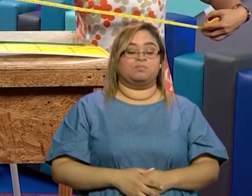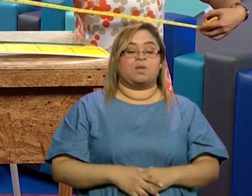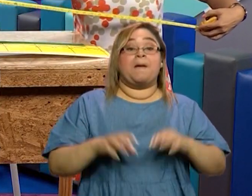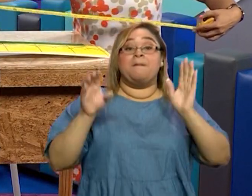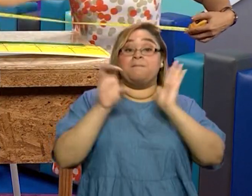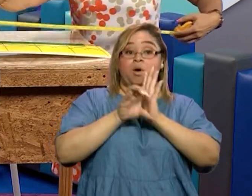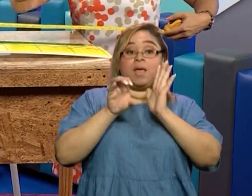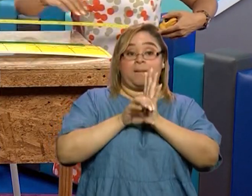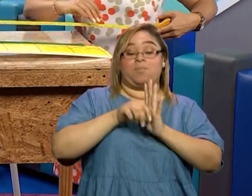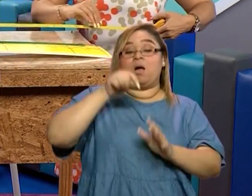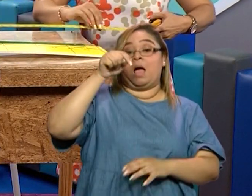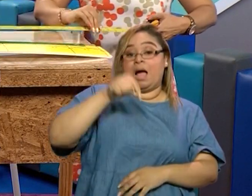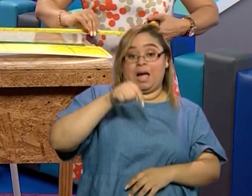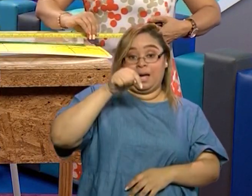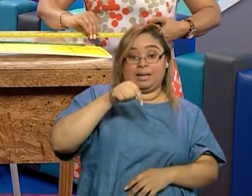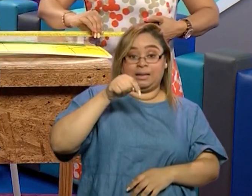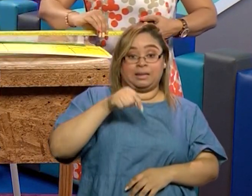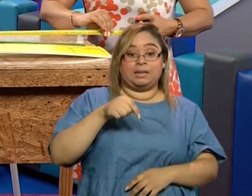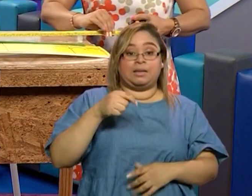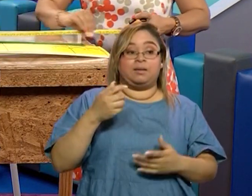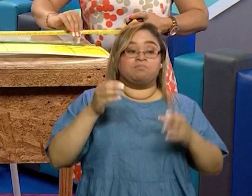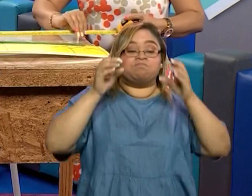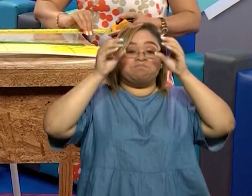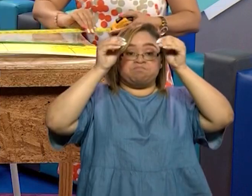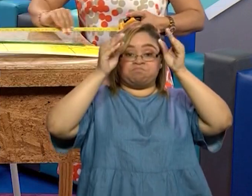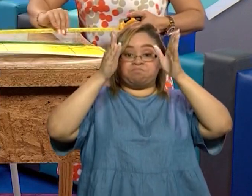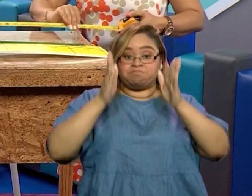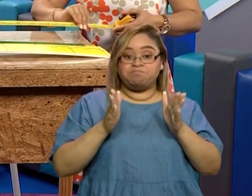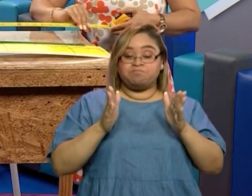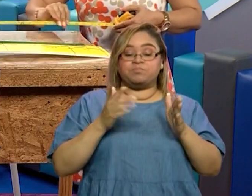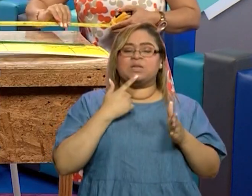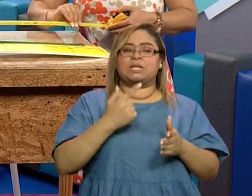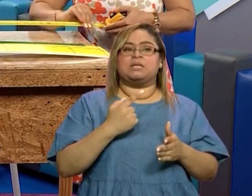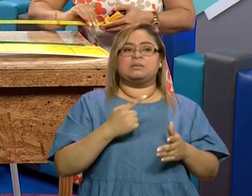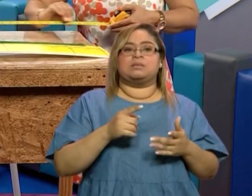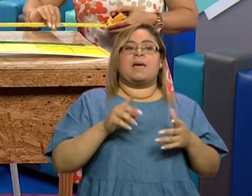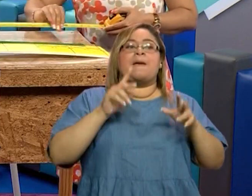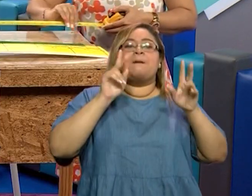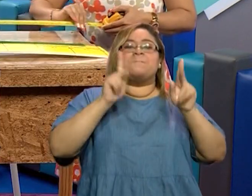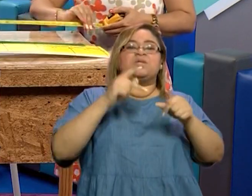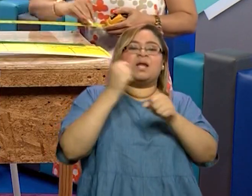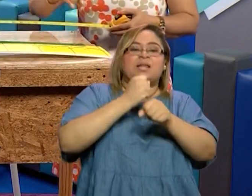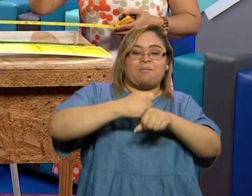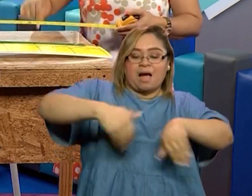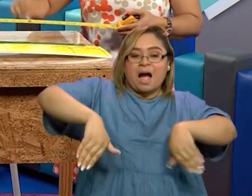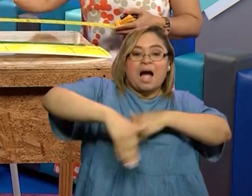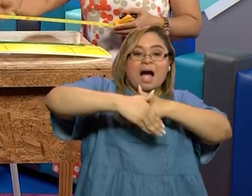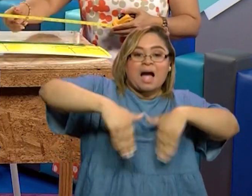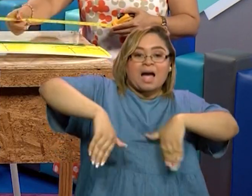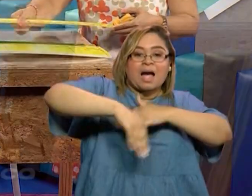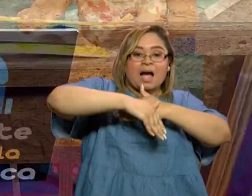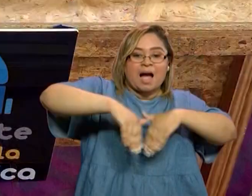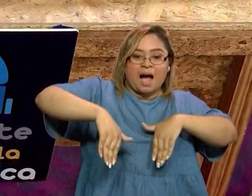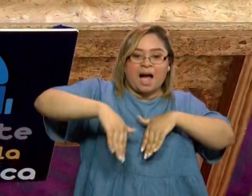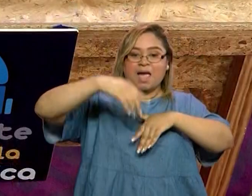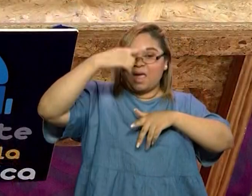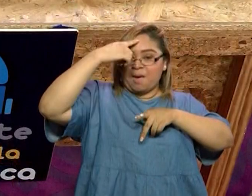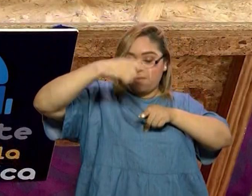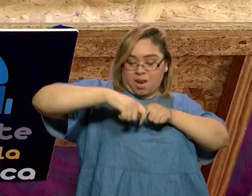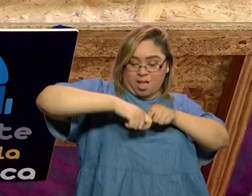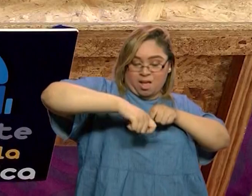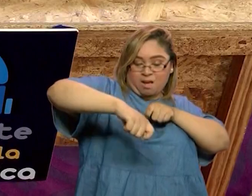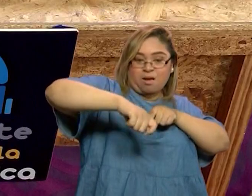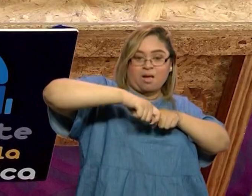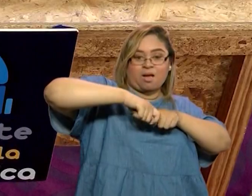herramienta que es la que utilizan las personas que miden en las carreteras para poner de un punto a otro lo que